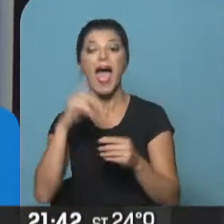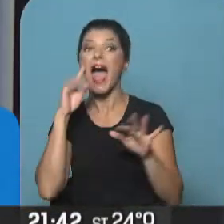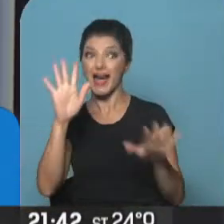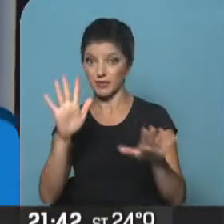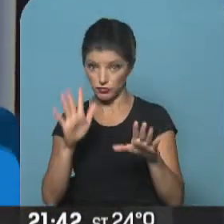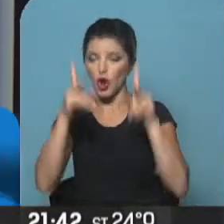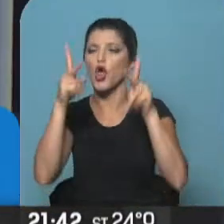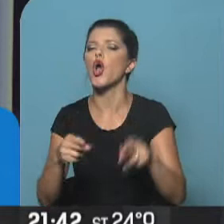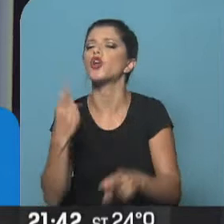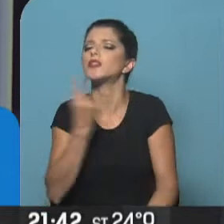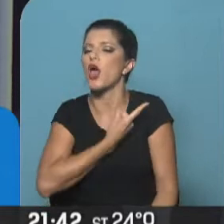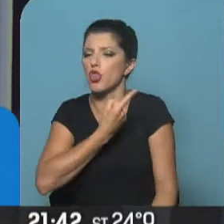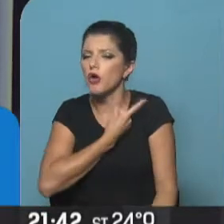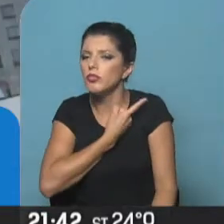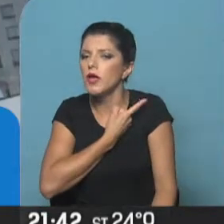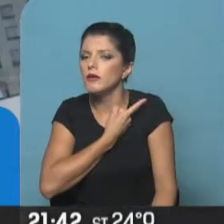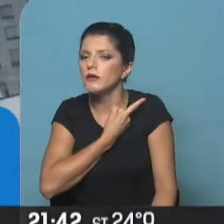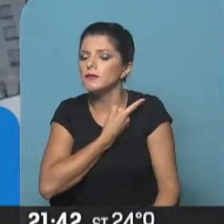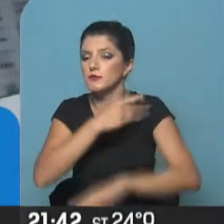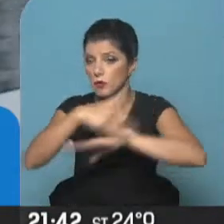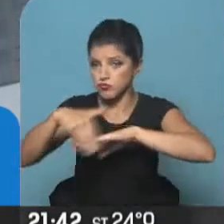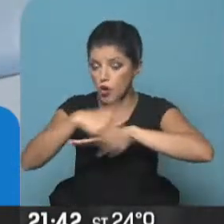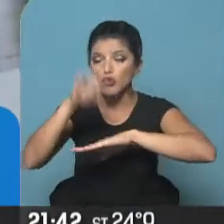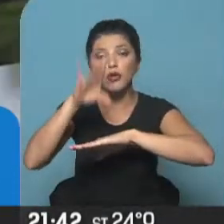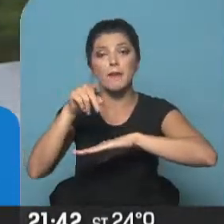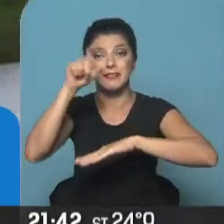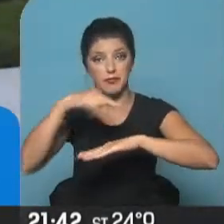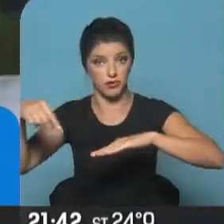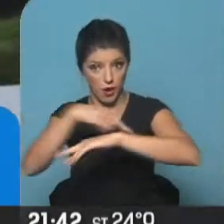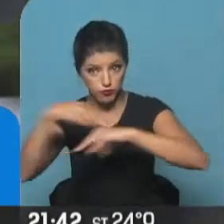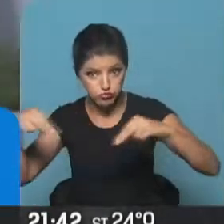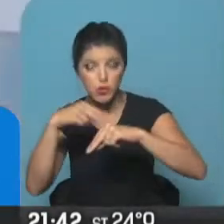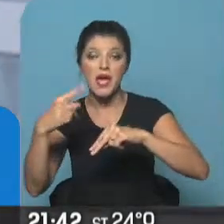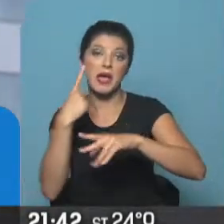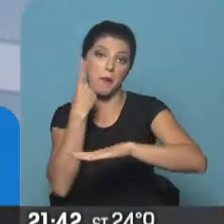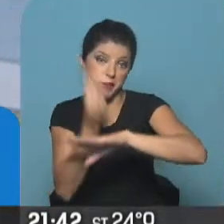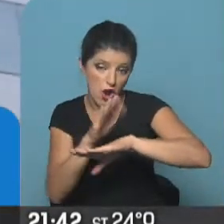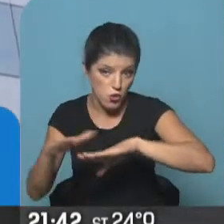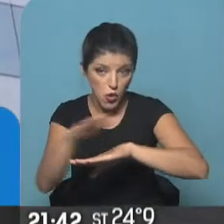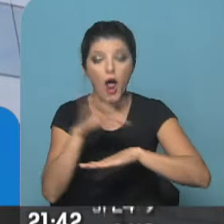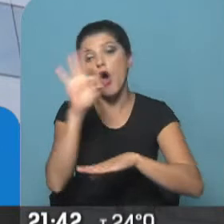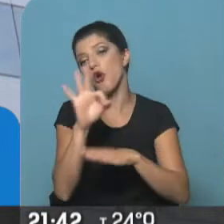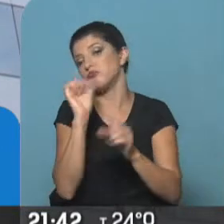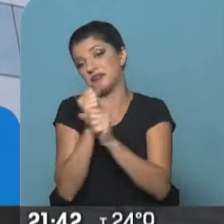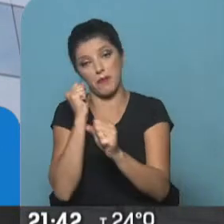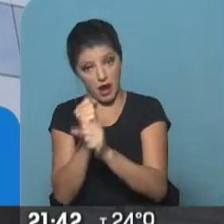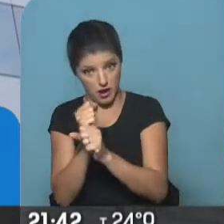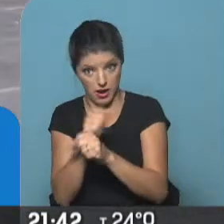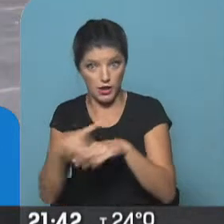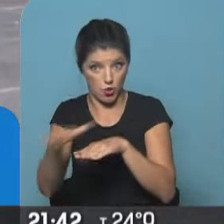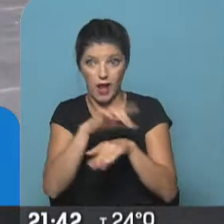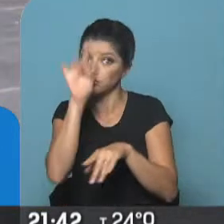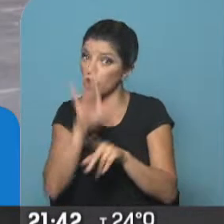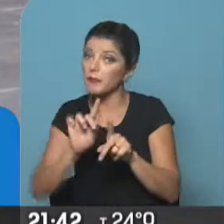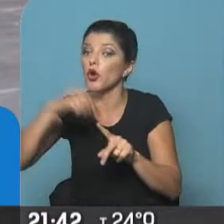los cortes solo podrán circular por esas calles quienes residan en la zona o aquellos que se desempeñen allí en sus tareas laborales. En los últimos